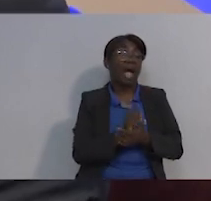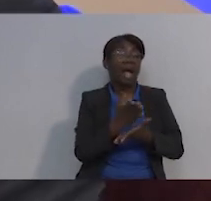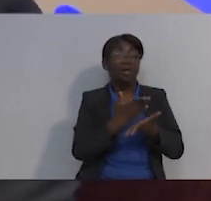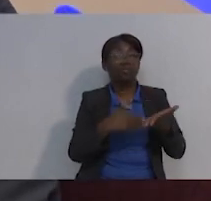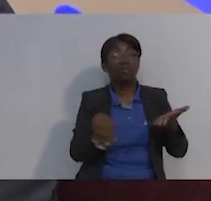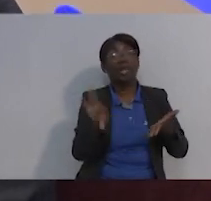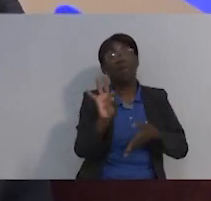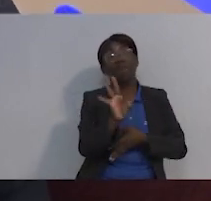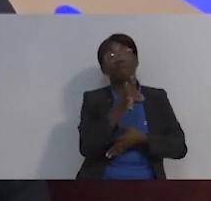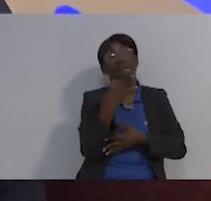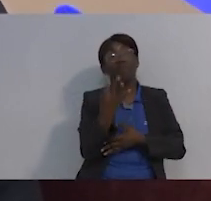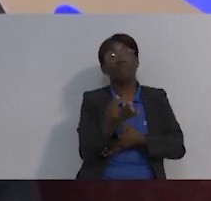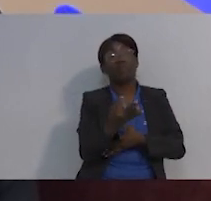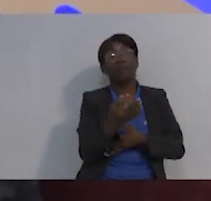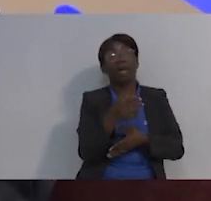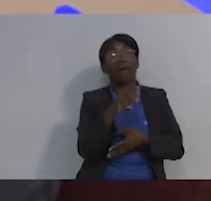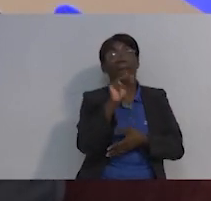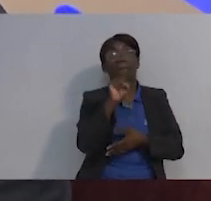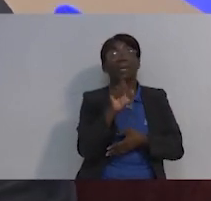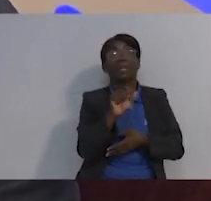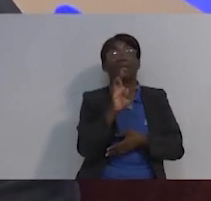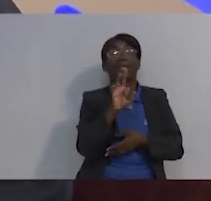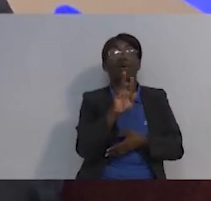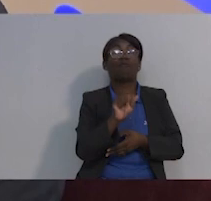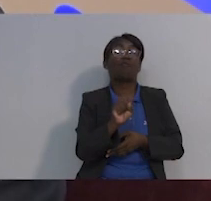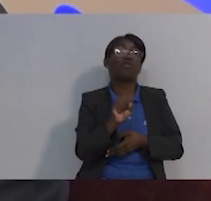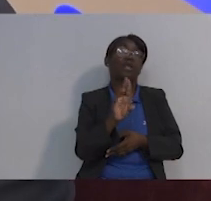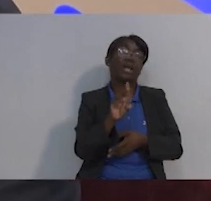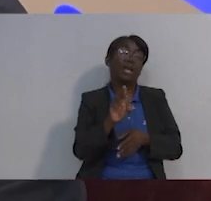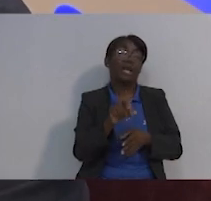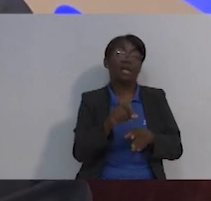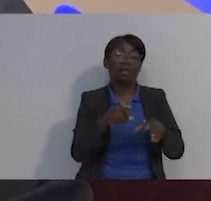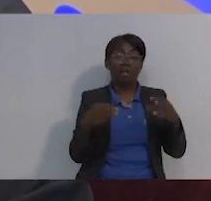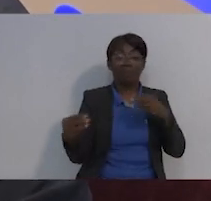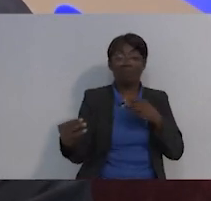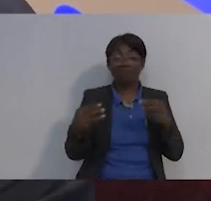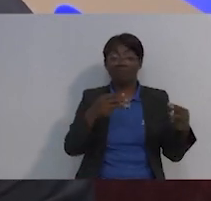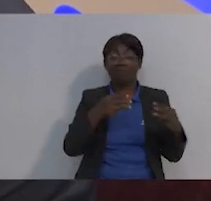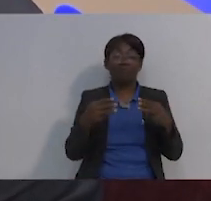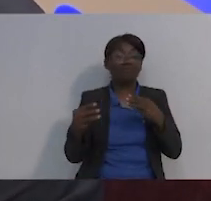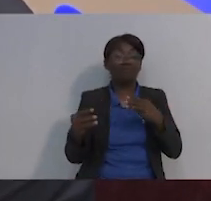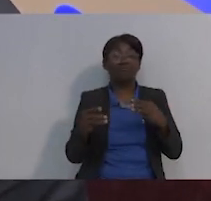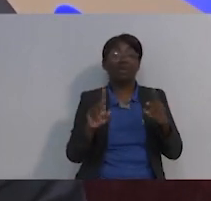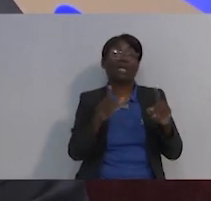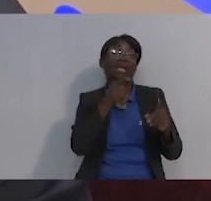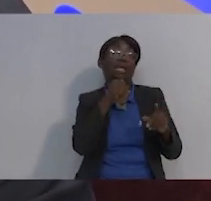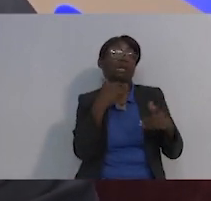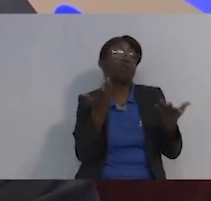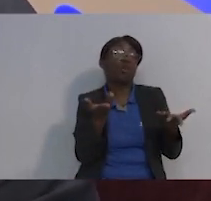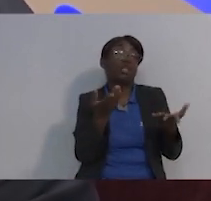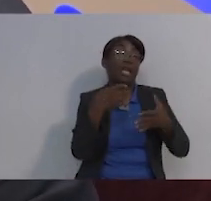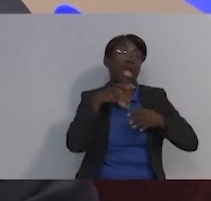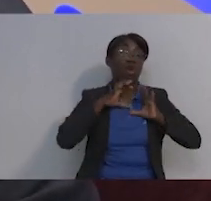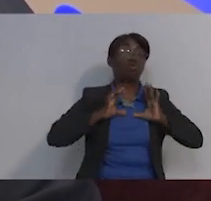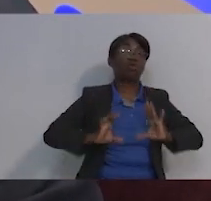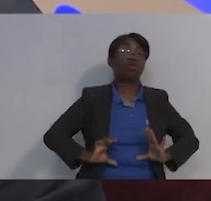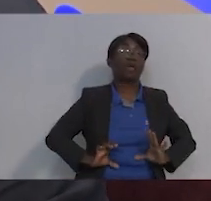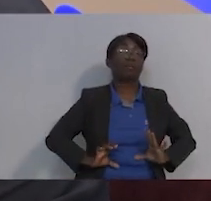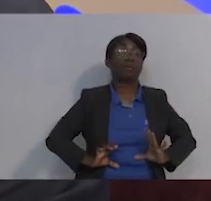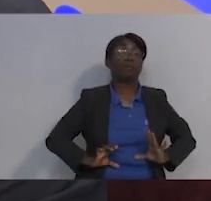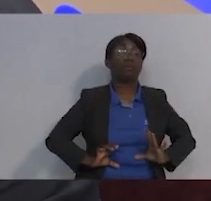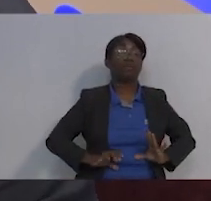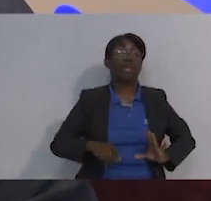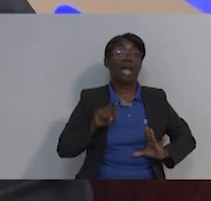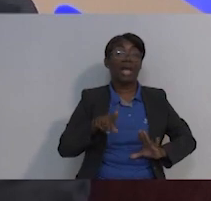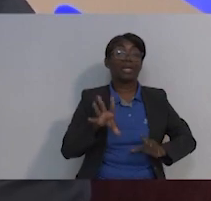tu cuerpo. Ahí es donde está el cáncer como huésped y nosotros vamos con terapias agresivas a tratar de ganar